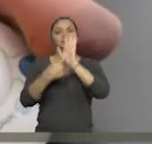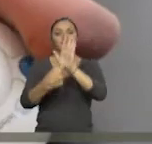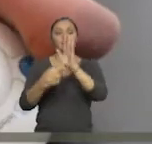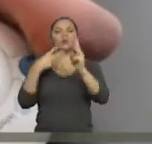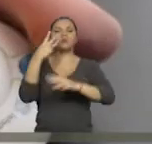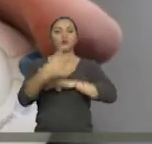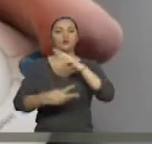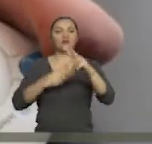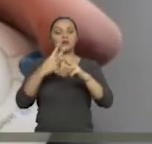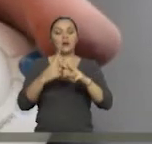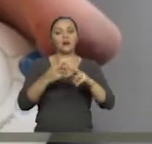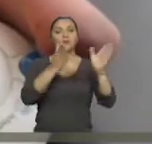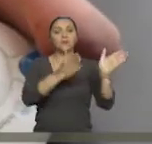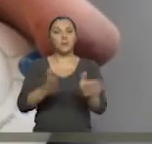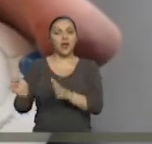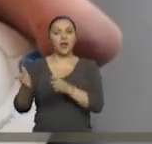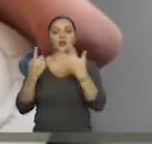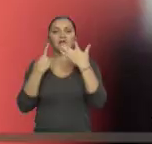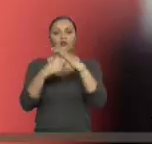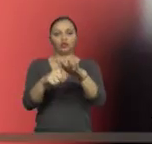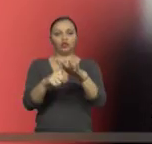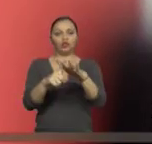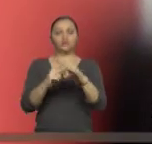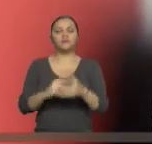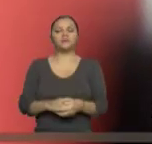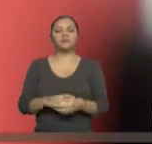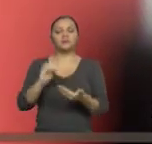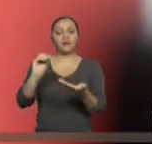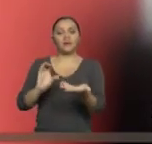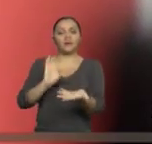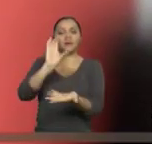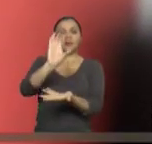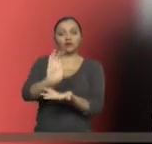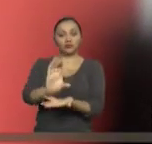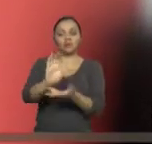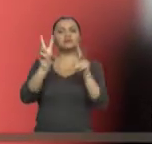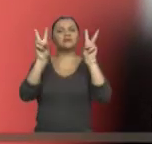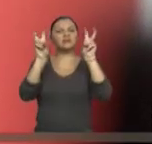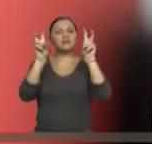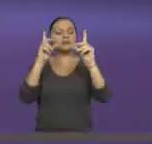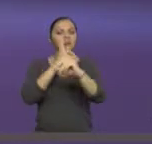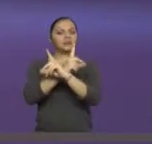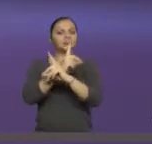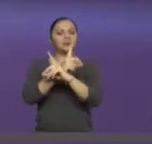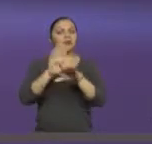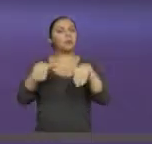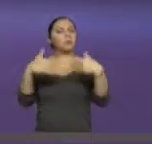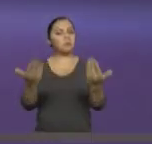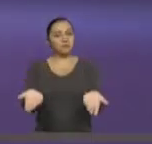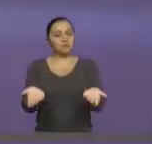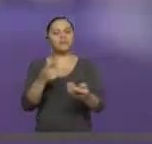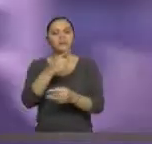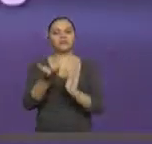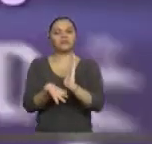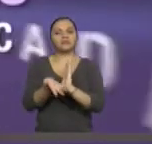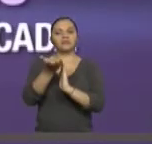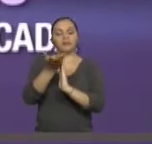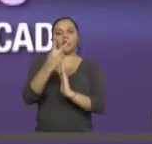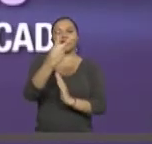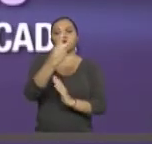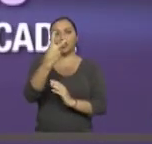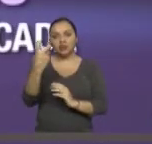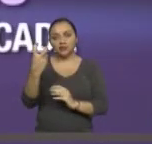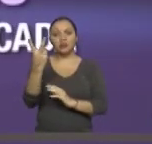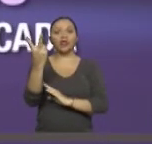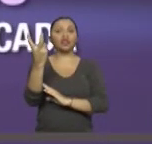en políticas de inclusión. La inversión en el ámbito de la discapacidad aumentó 212 veces